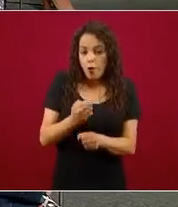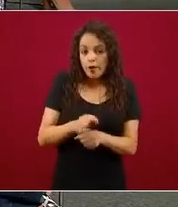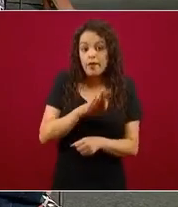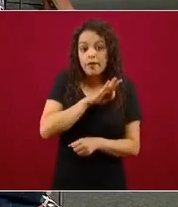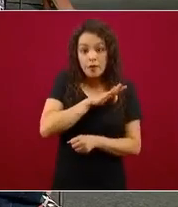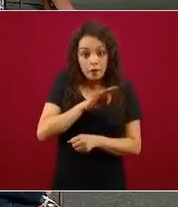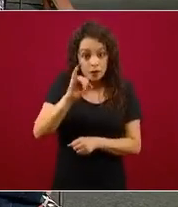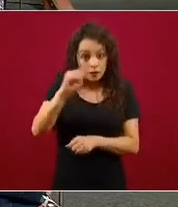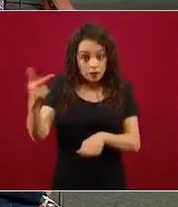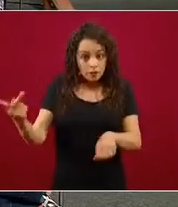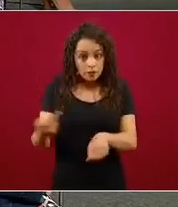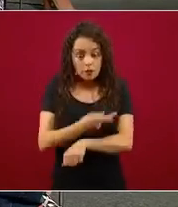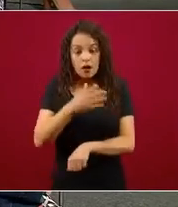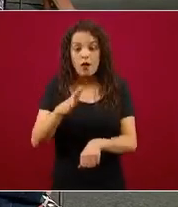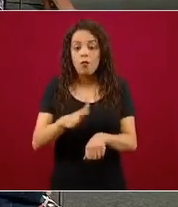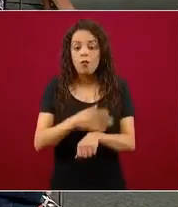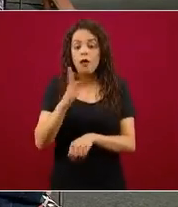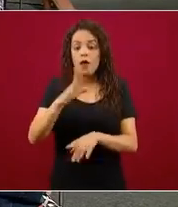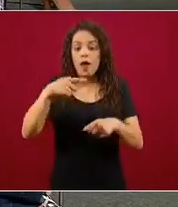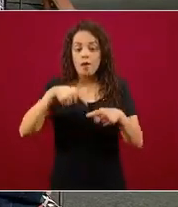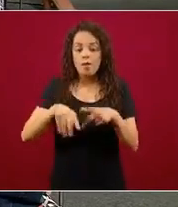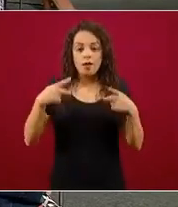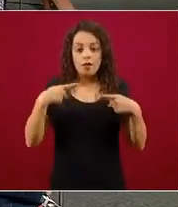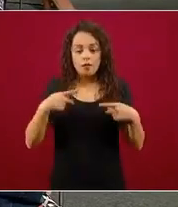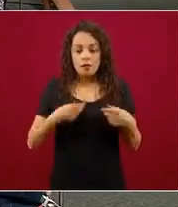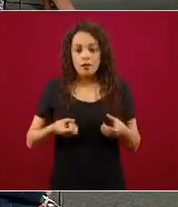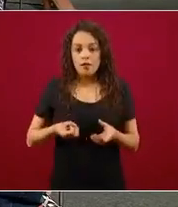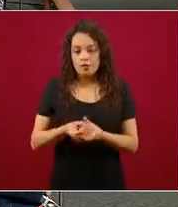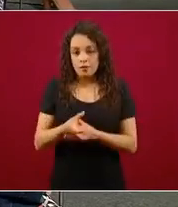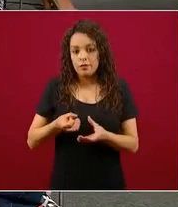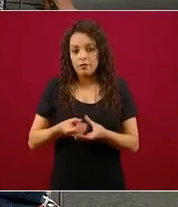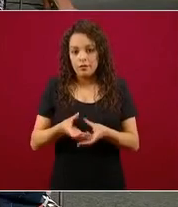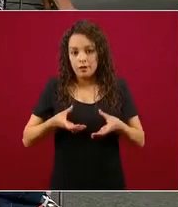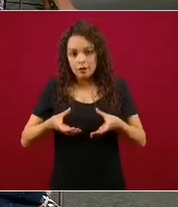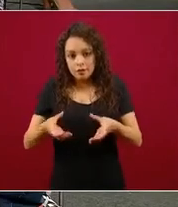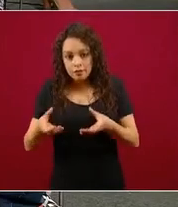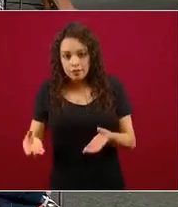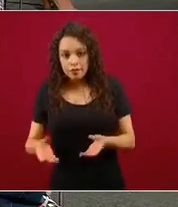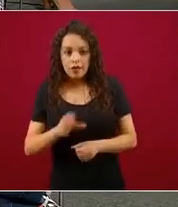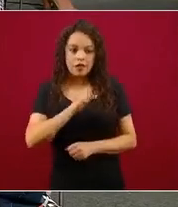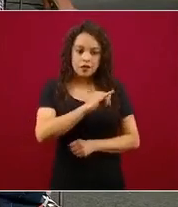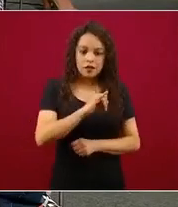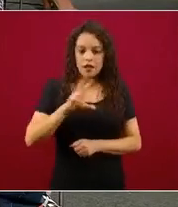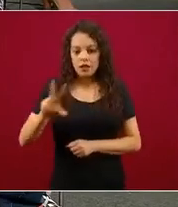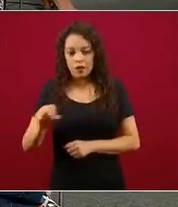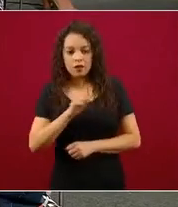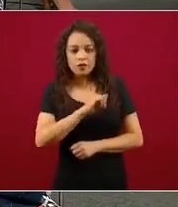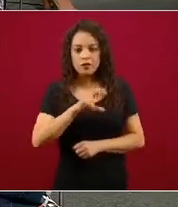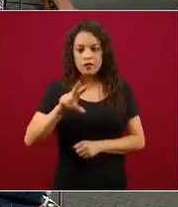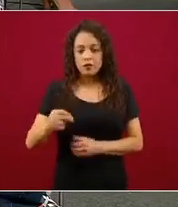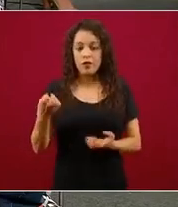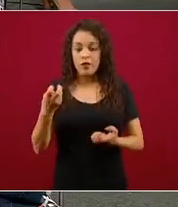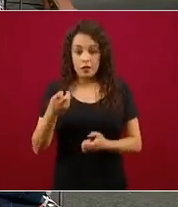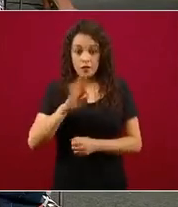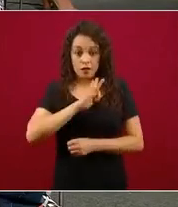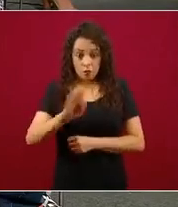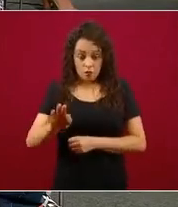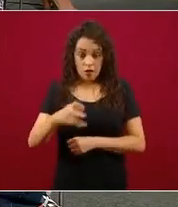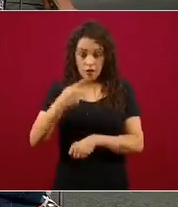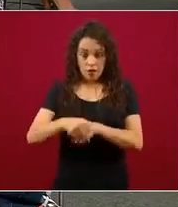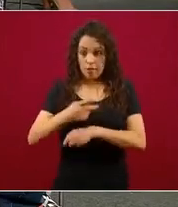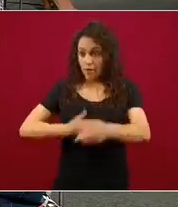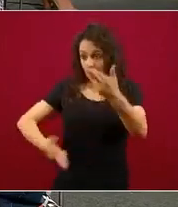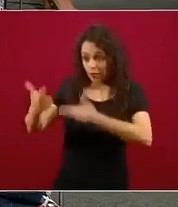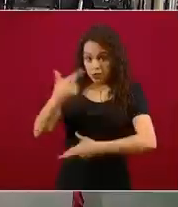se deja salir a la gente y a veces no, etcétera. ¿Pudiera existir este riesgo de algunos